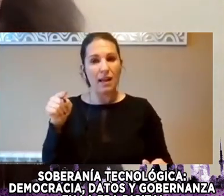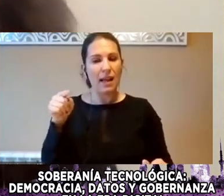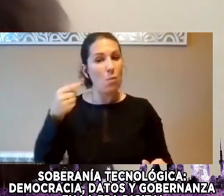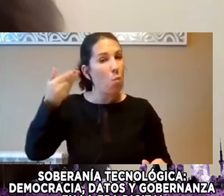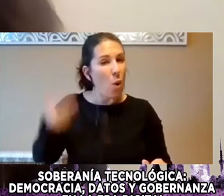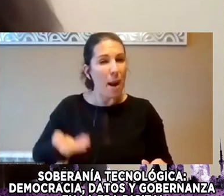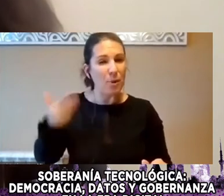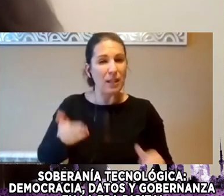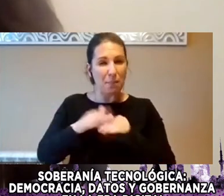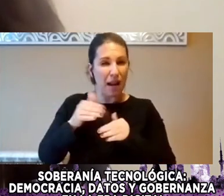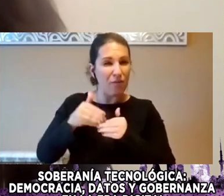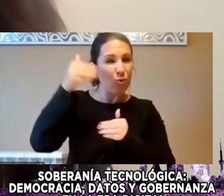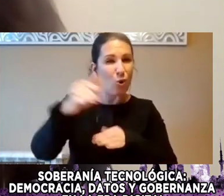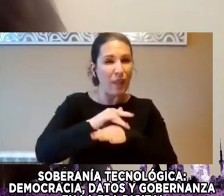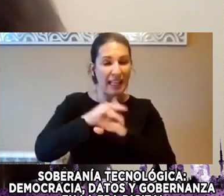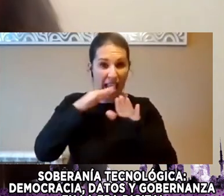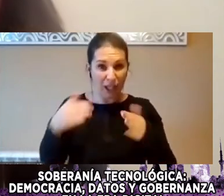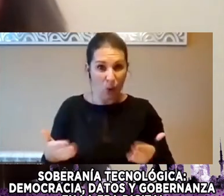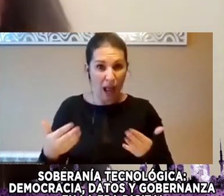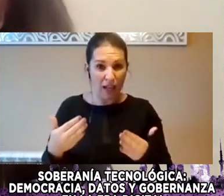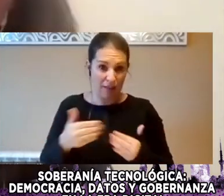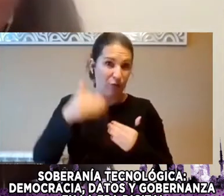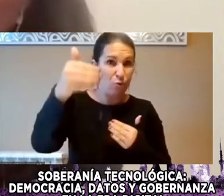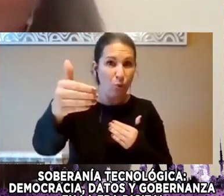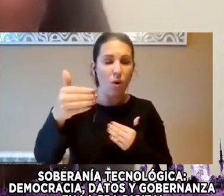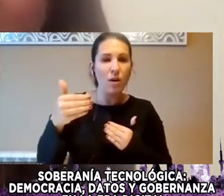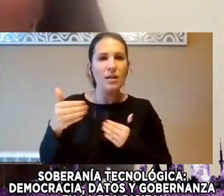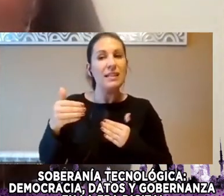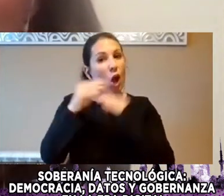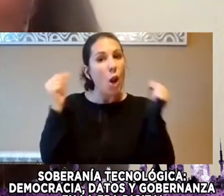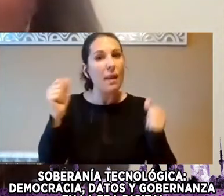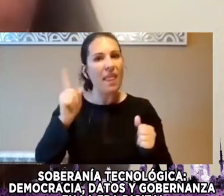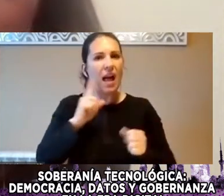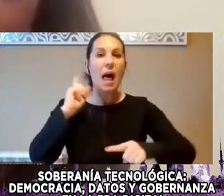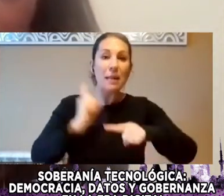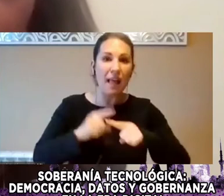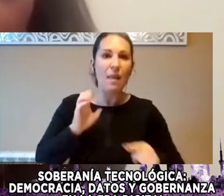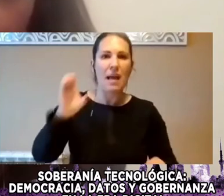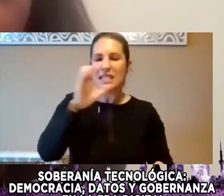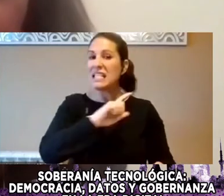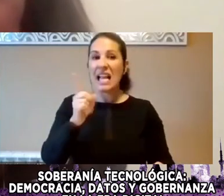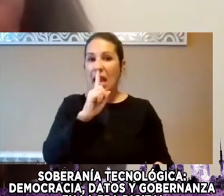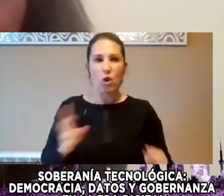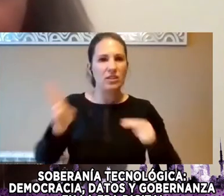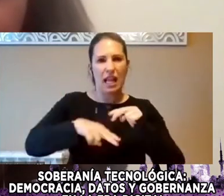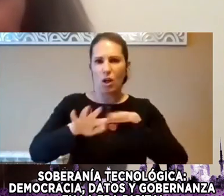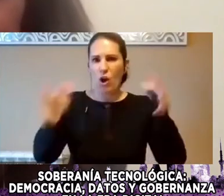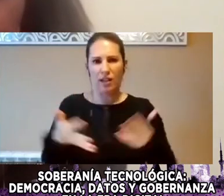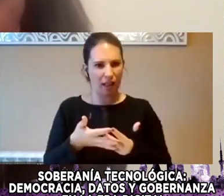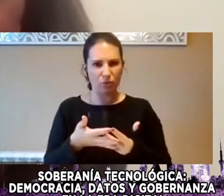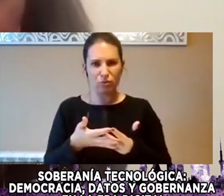Futuro Digital Que Tenemos Está Precisamente En La Mitad De Los Países No Conectados Y